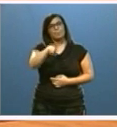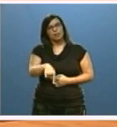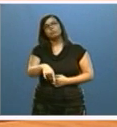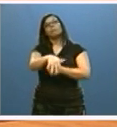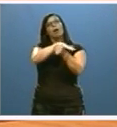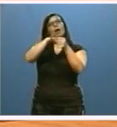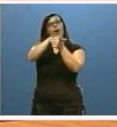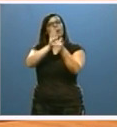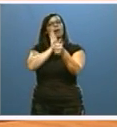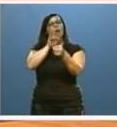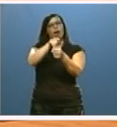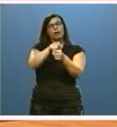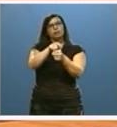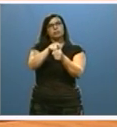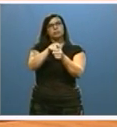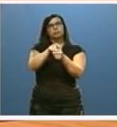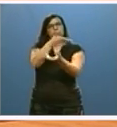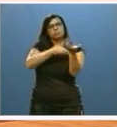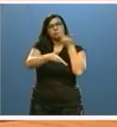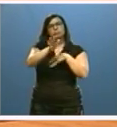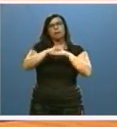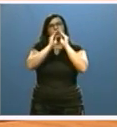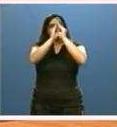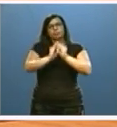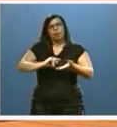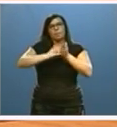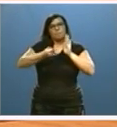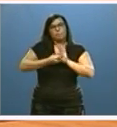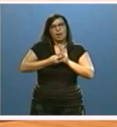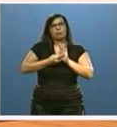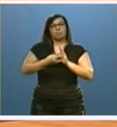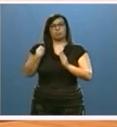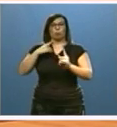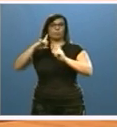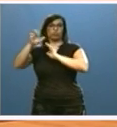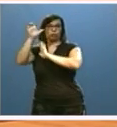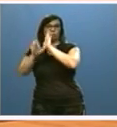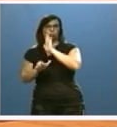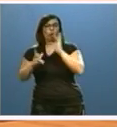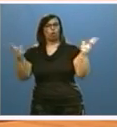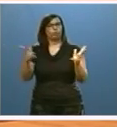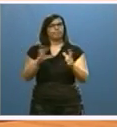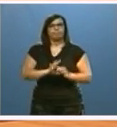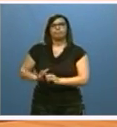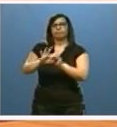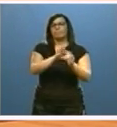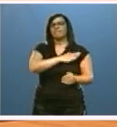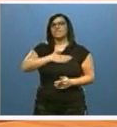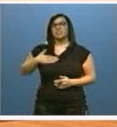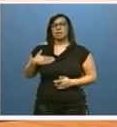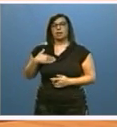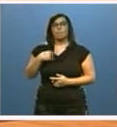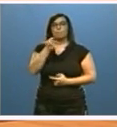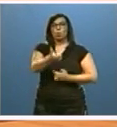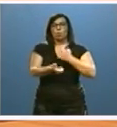estas áreas se elaborará el Plan Plurianual de Convergencia Interior previsto en el Estatuto, que tiene como objetivo eliminar progresivamente